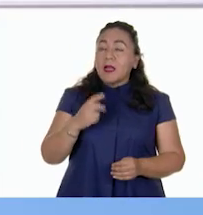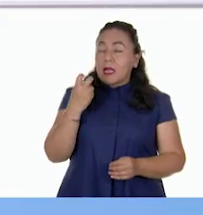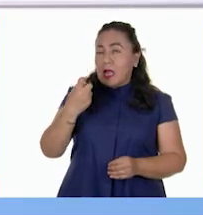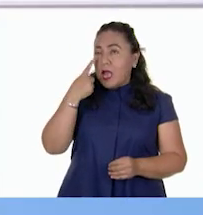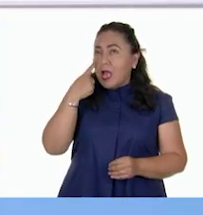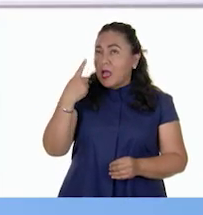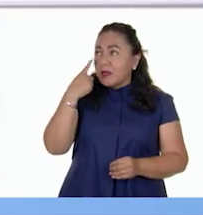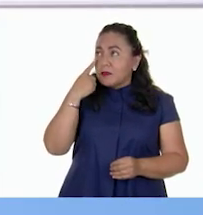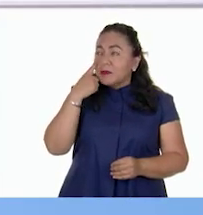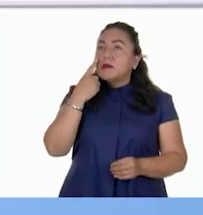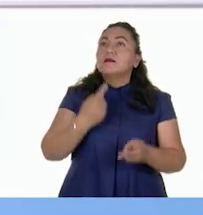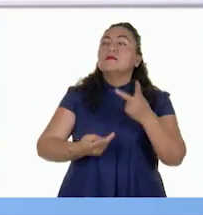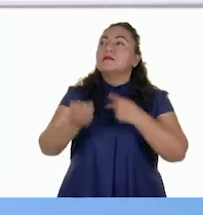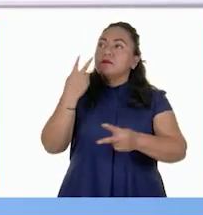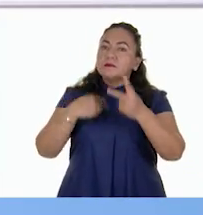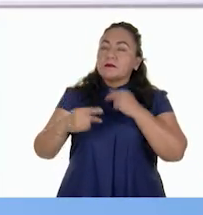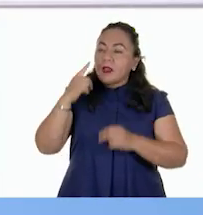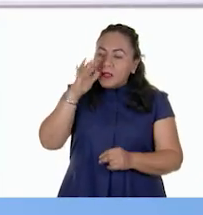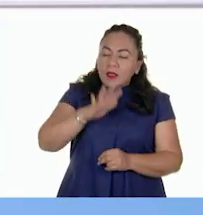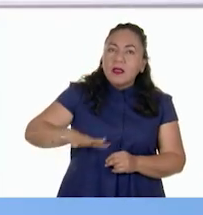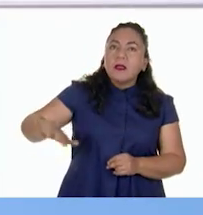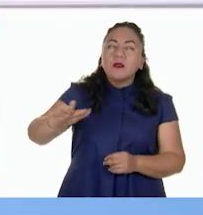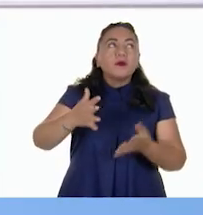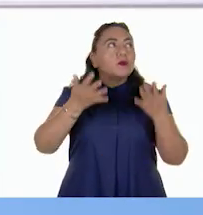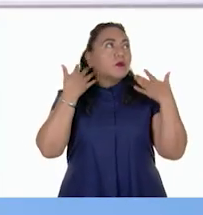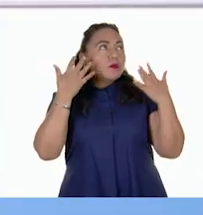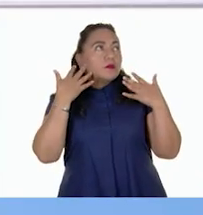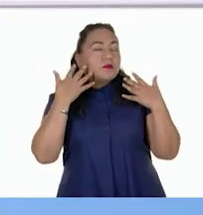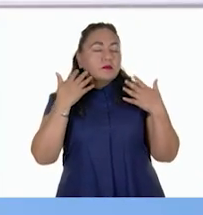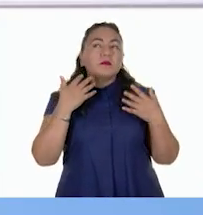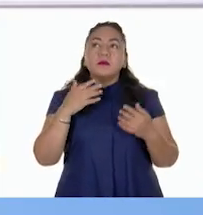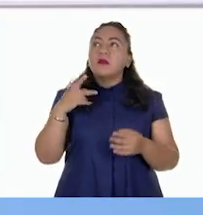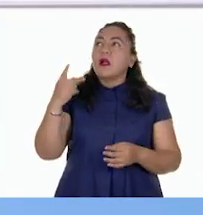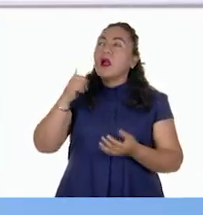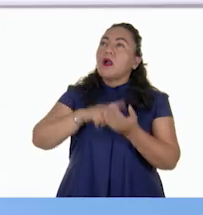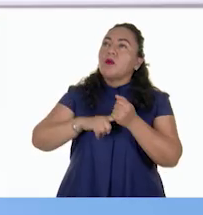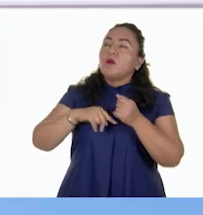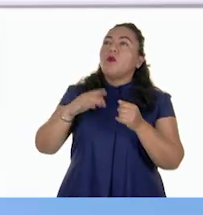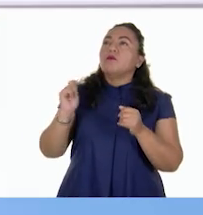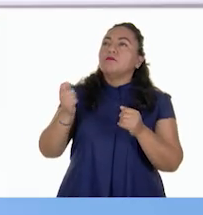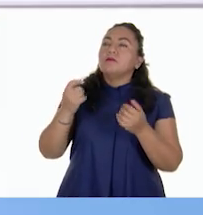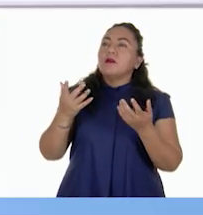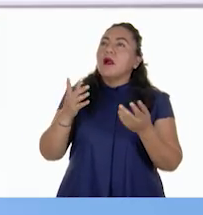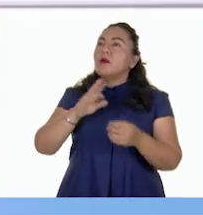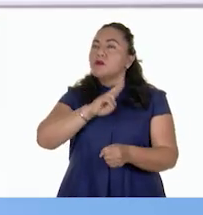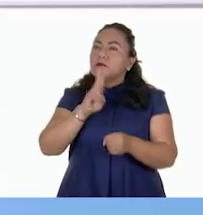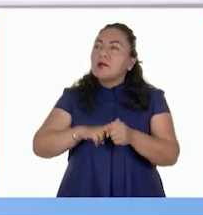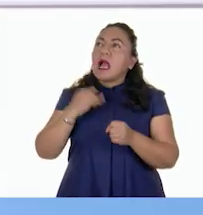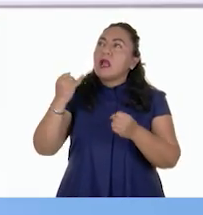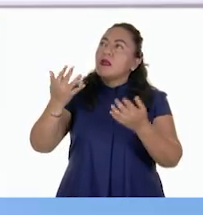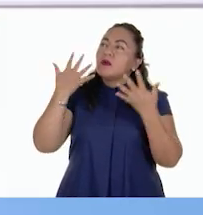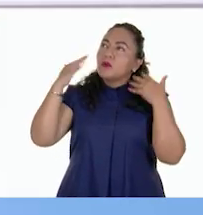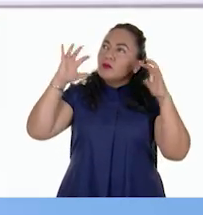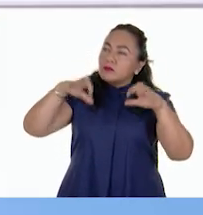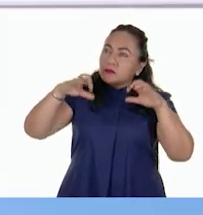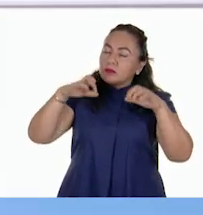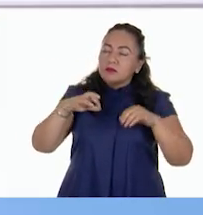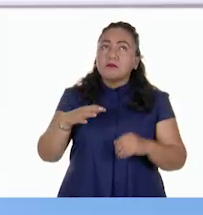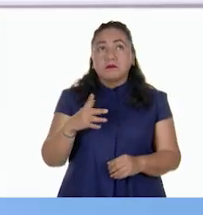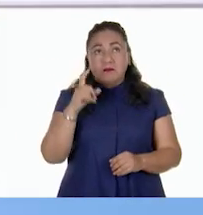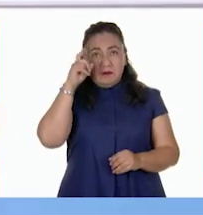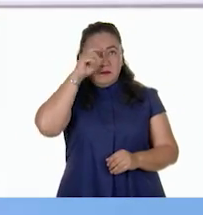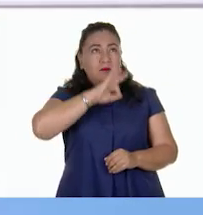general, se presentan en la zona climática templada y tropical. Sería muy difícil desarrollar la actividad forestal